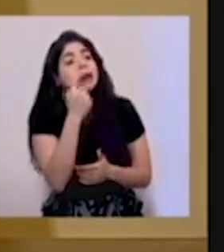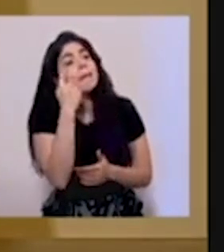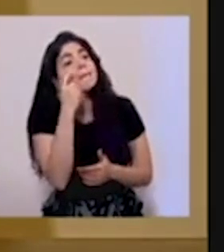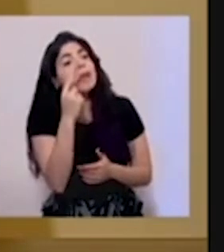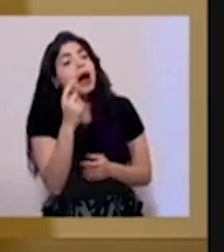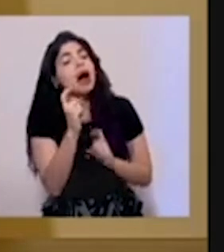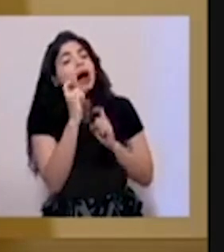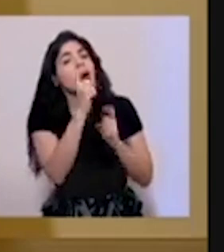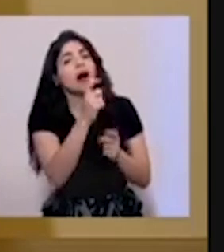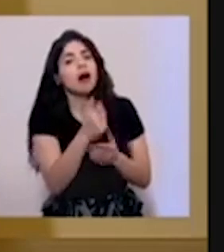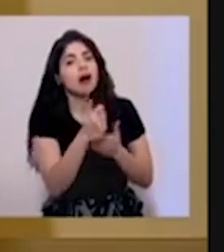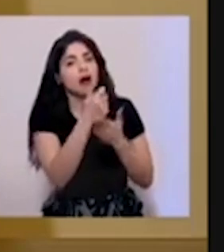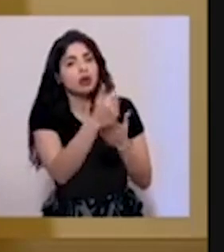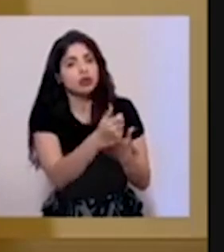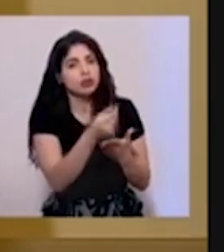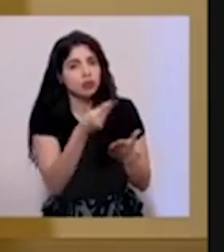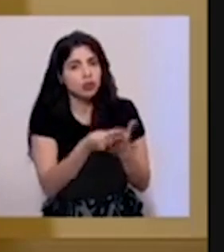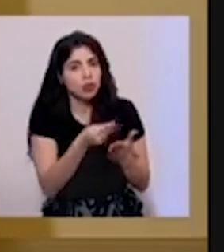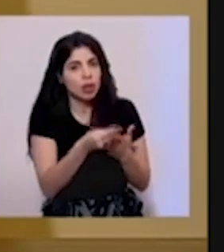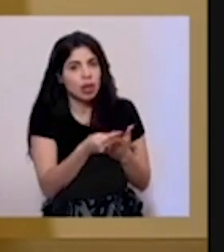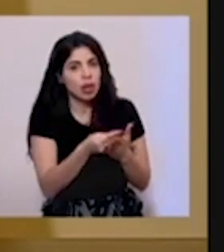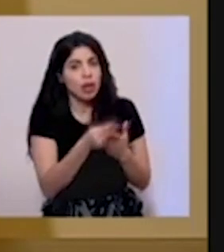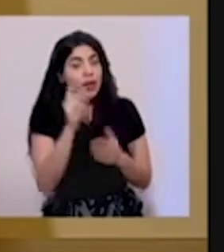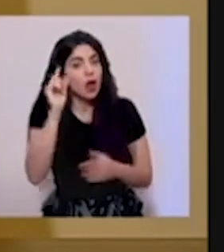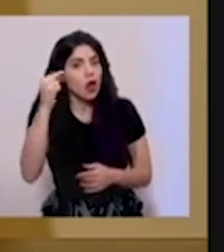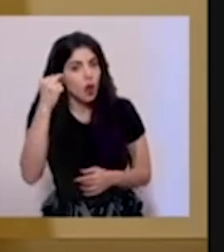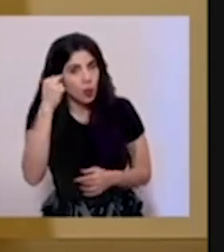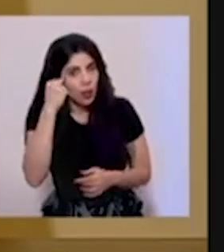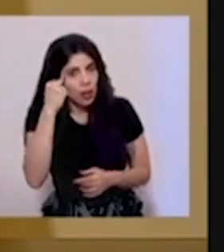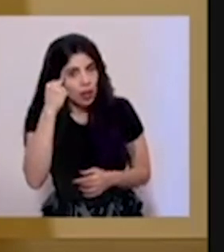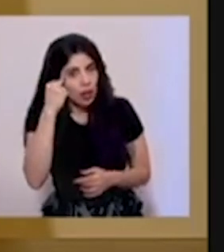una ayuda posterior del gobierno.